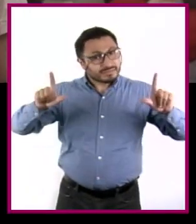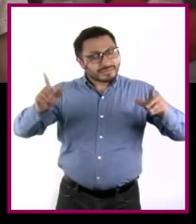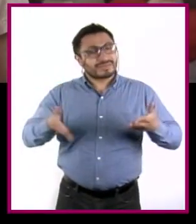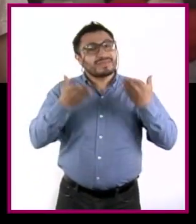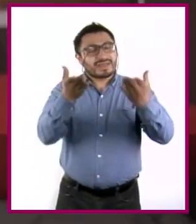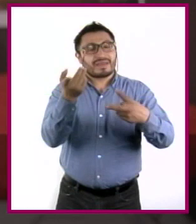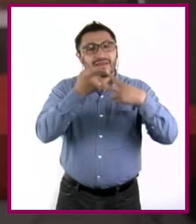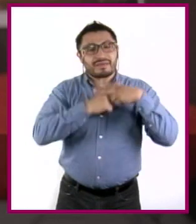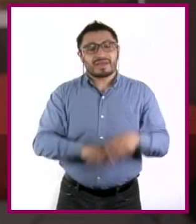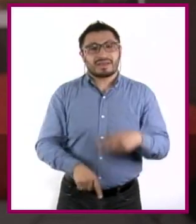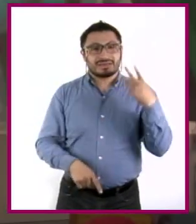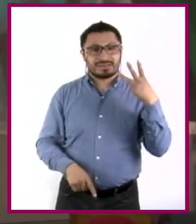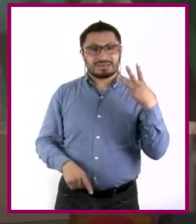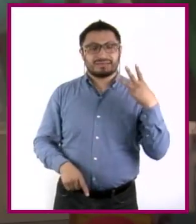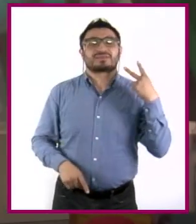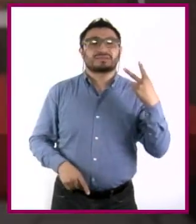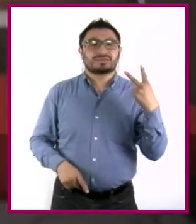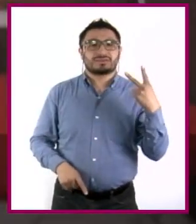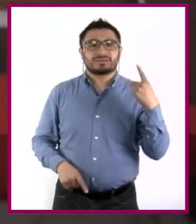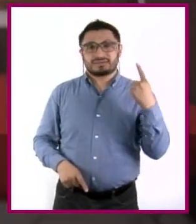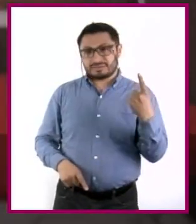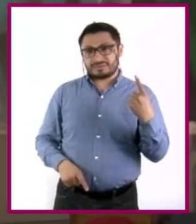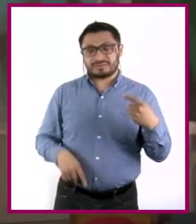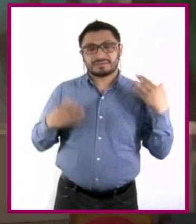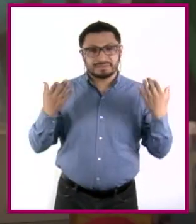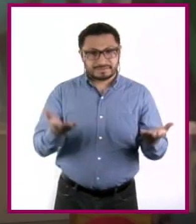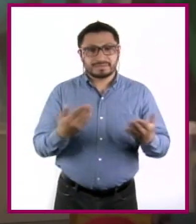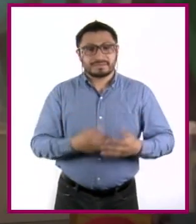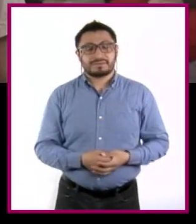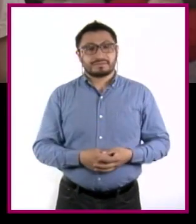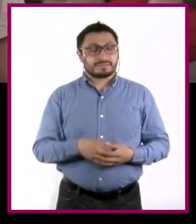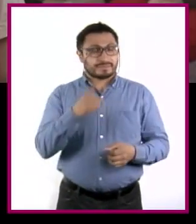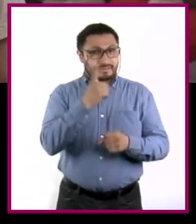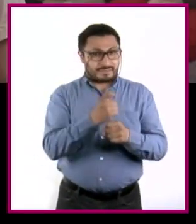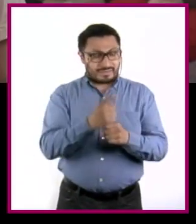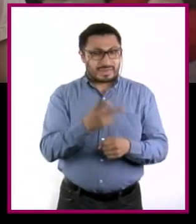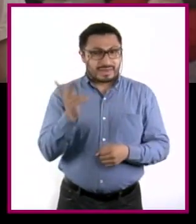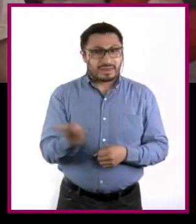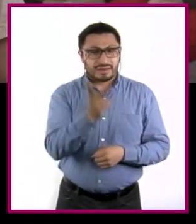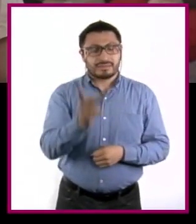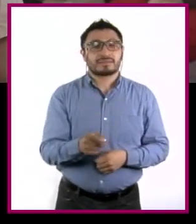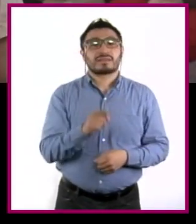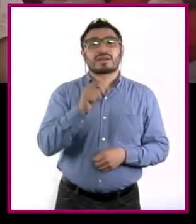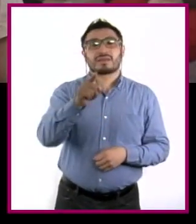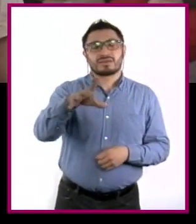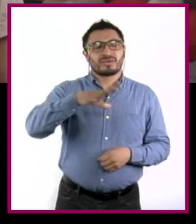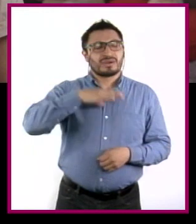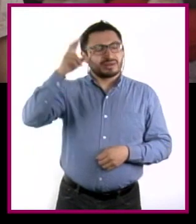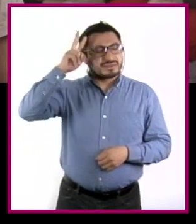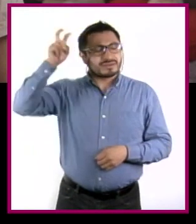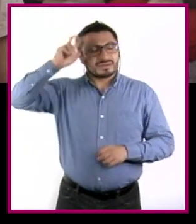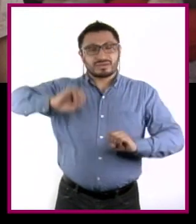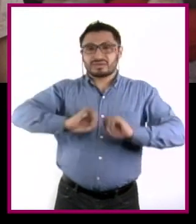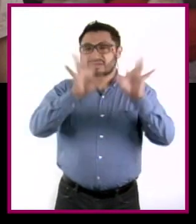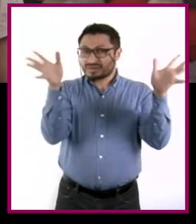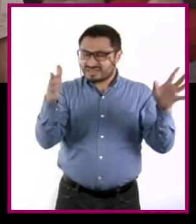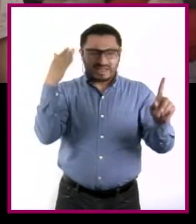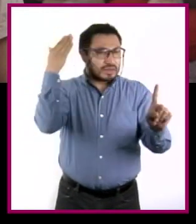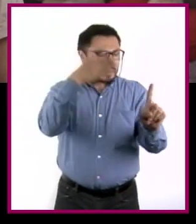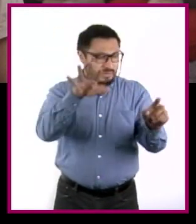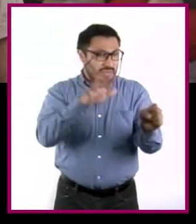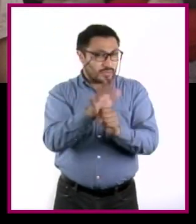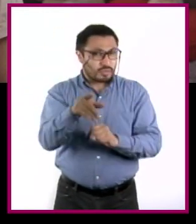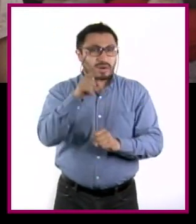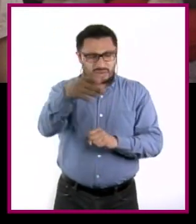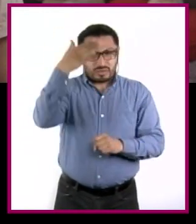Empezamos en... Tres. Todos. Uno. Primera. Tienes claros tus sueños y metas. ¿Sabes